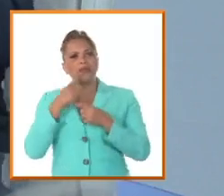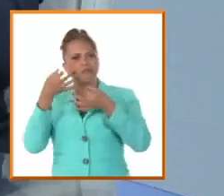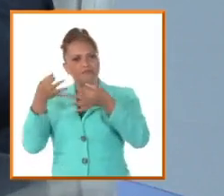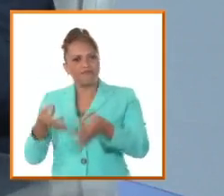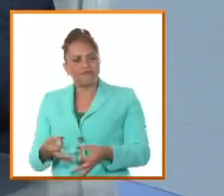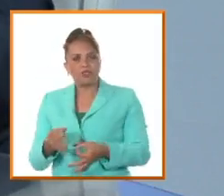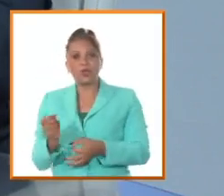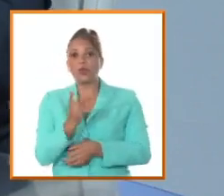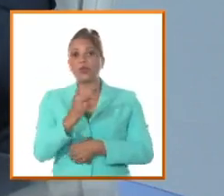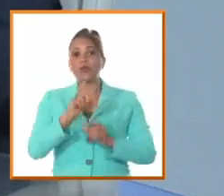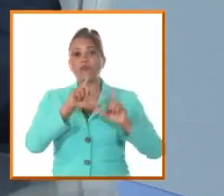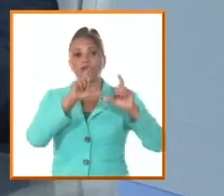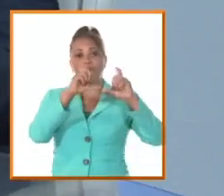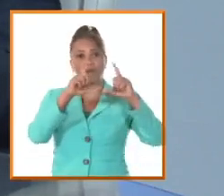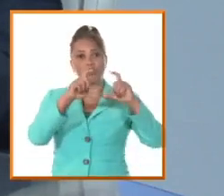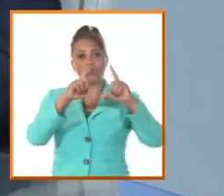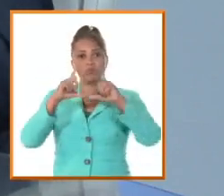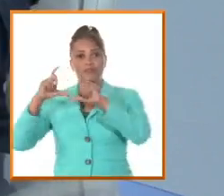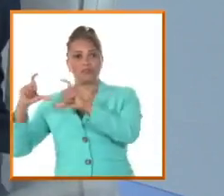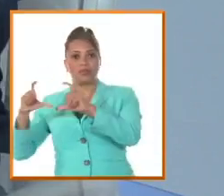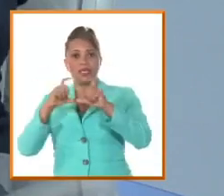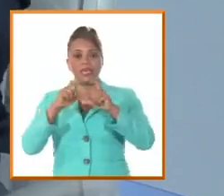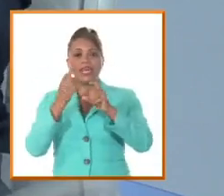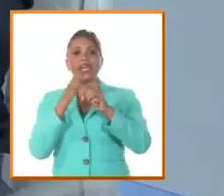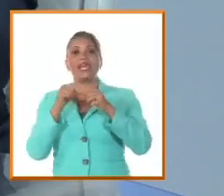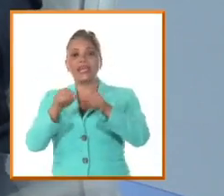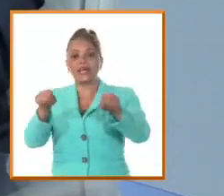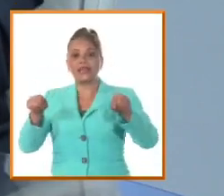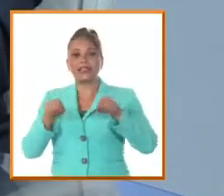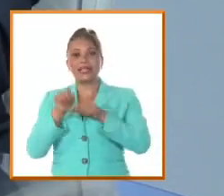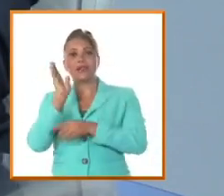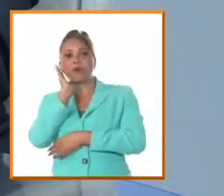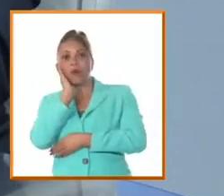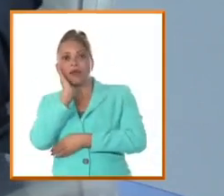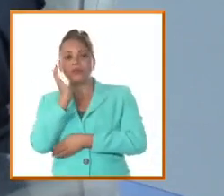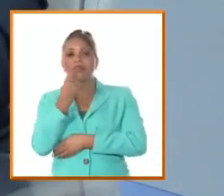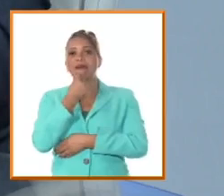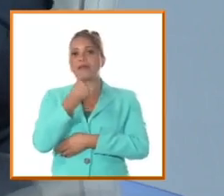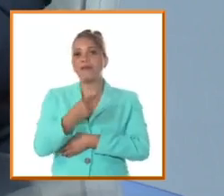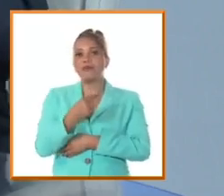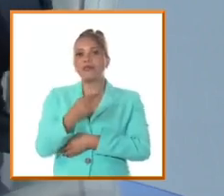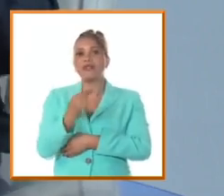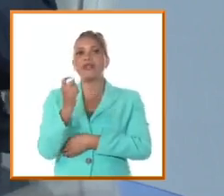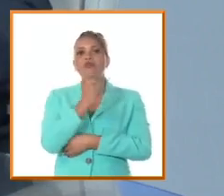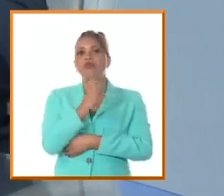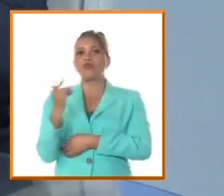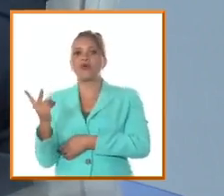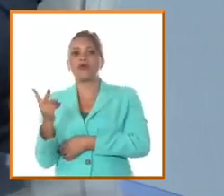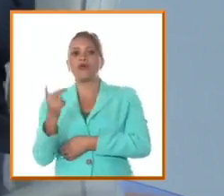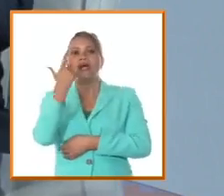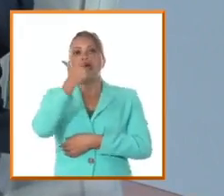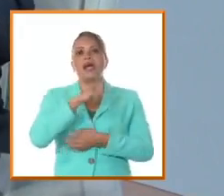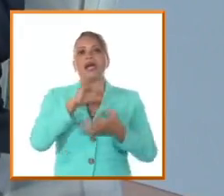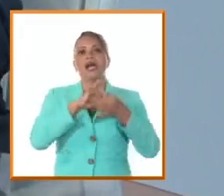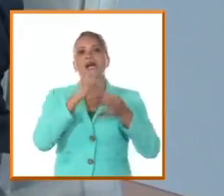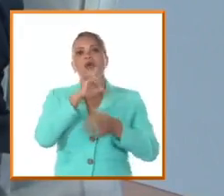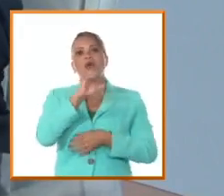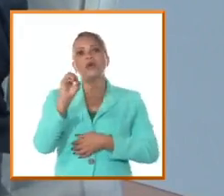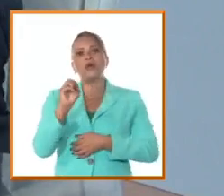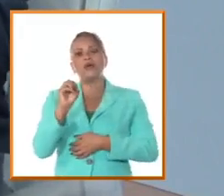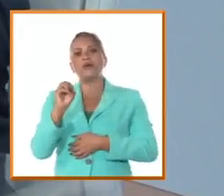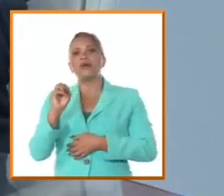decía que los dos retratos que estaban en el cuarto de Agramonte eran el cuadro de Bolívar y el cuadro de Joaquín de Agüero ahí estaban las dos tradiciones